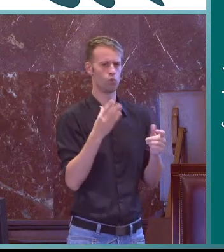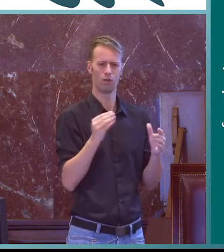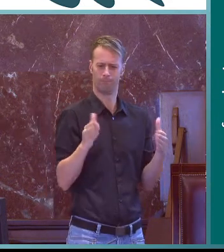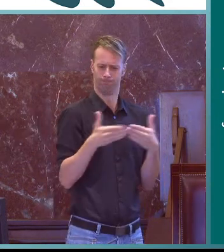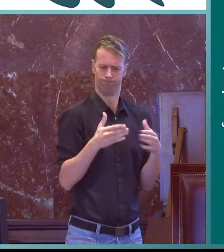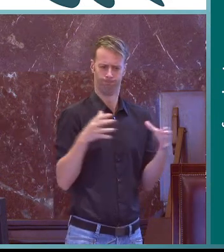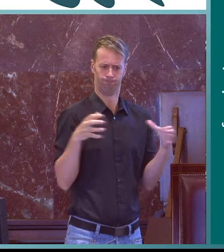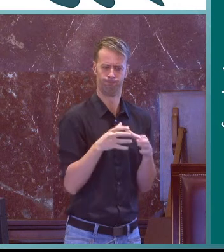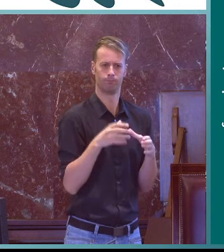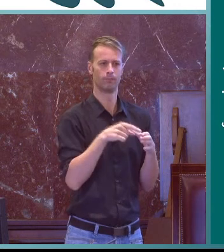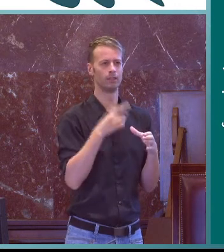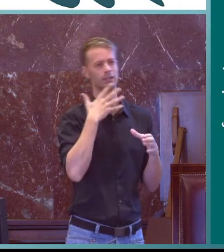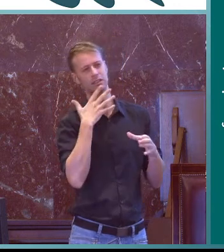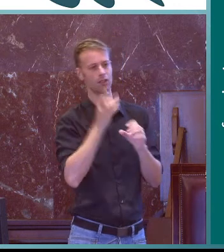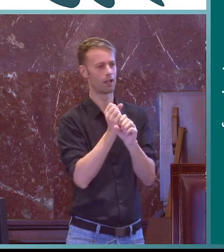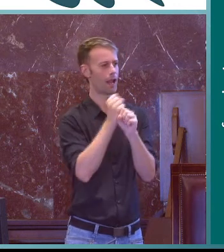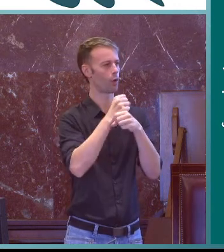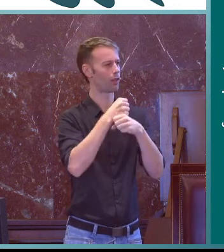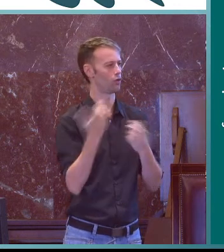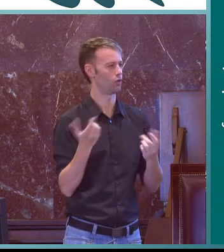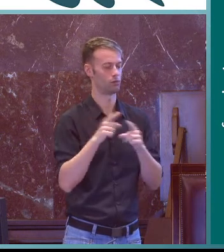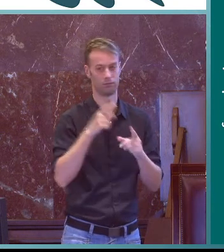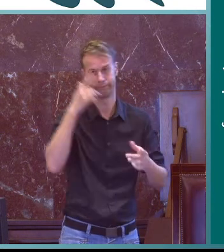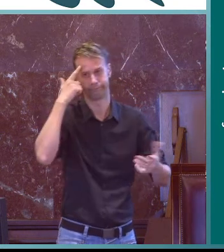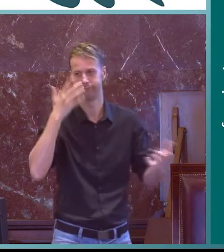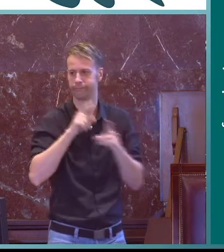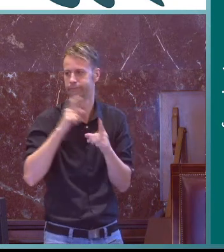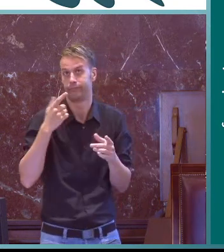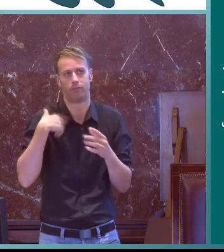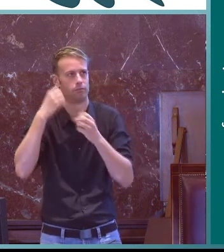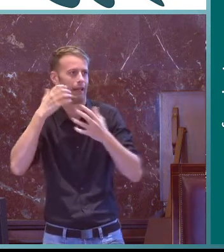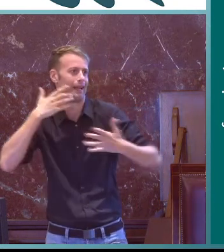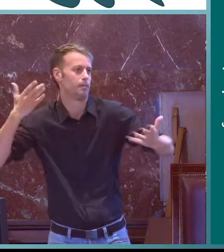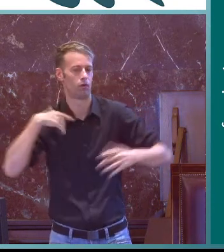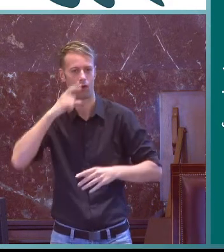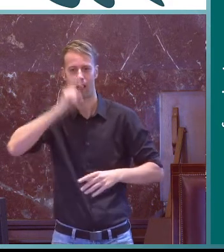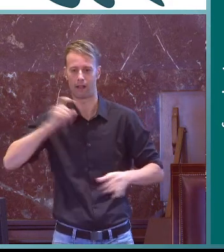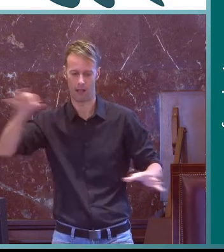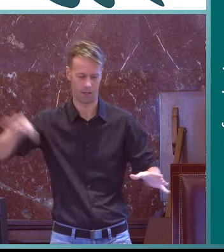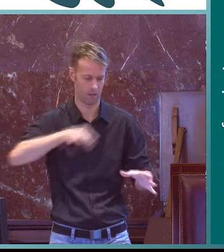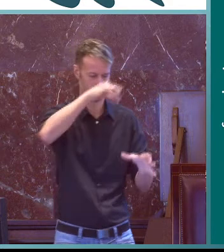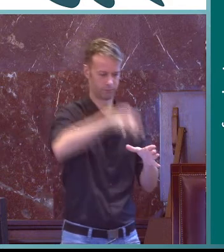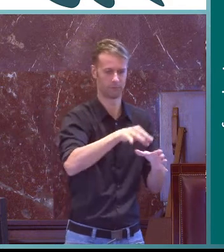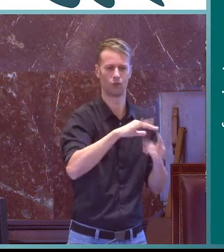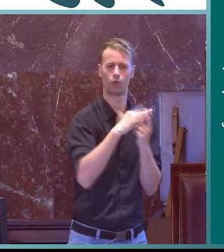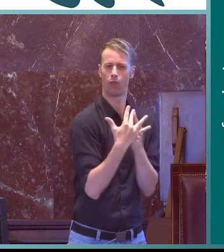no estaba muy de acuerdo con ellas porque siempre era un entorno muy controlado, era como una especie de laboratorio en el que se metía al sujeto